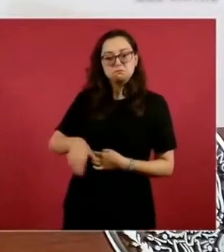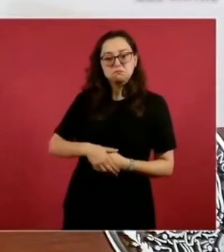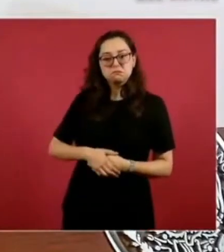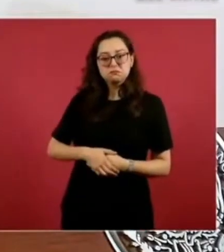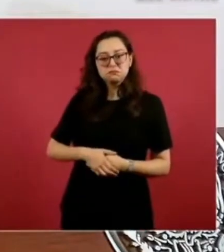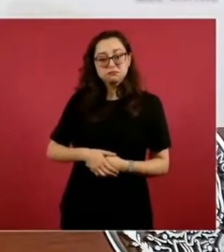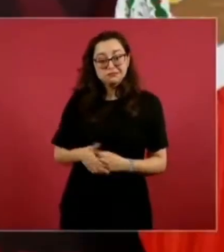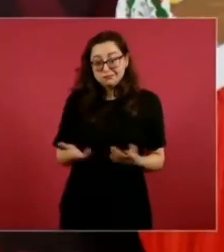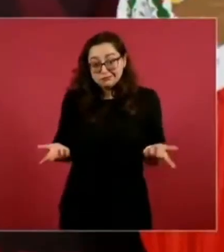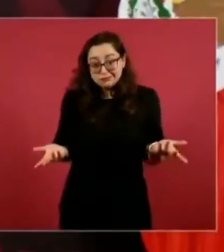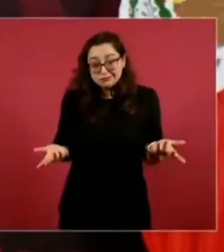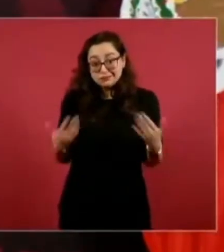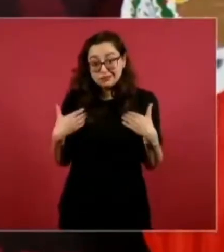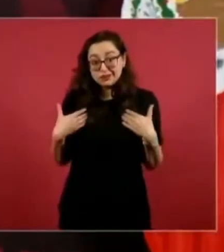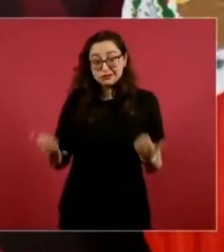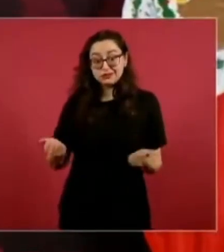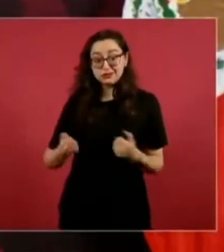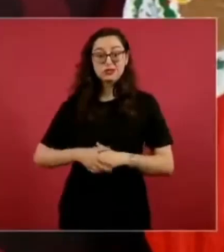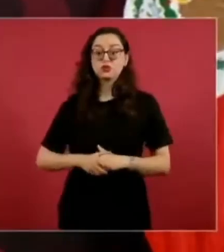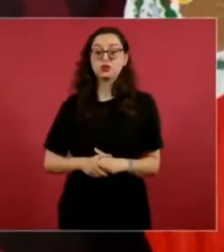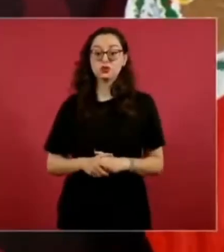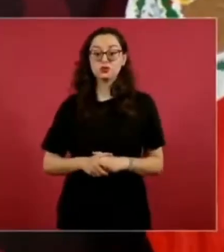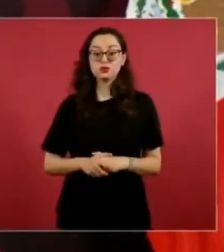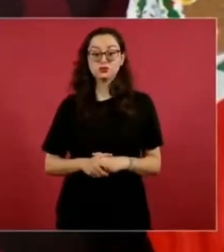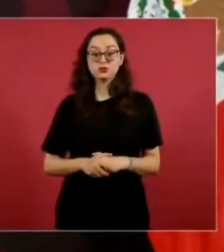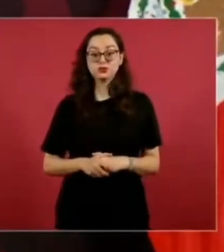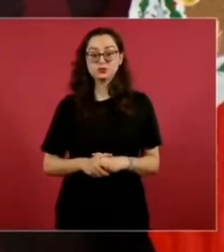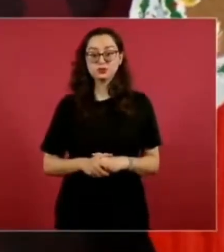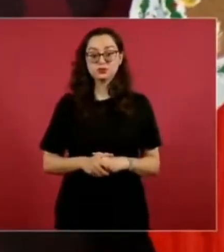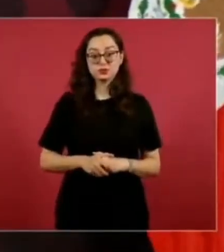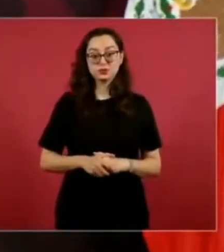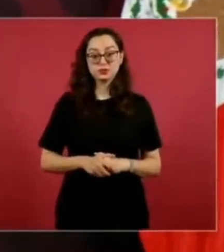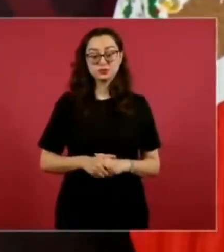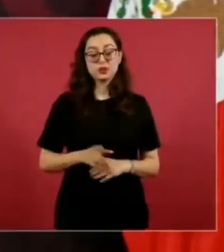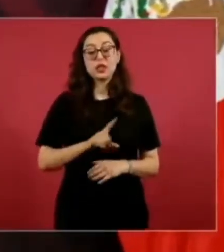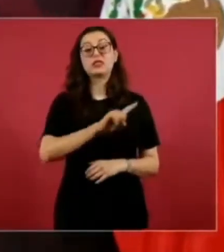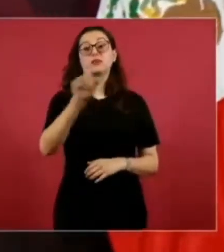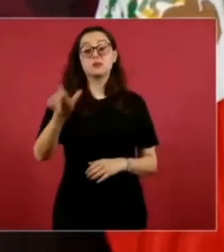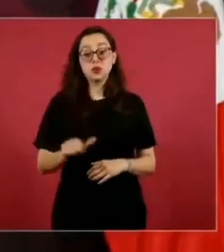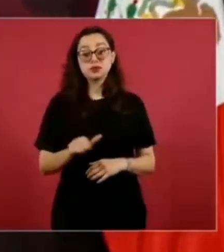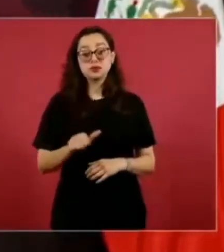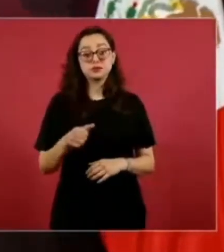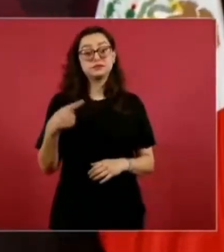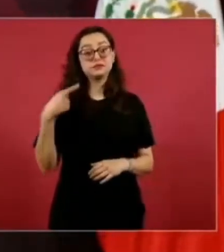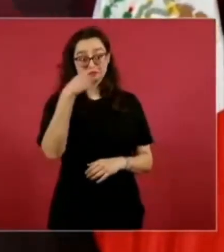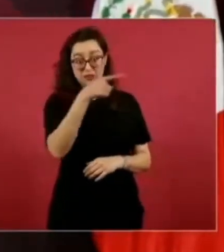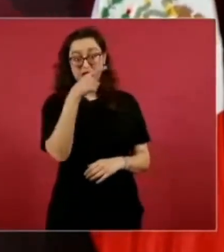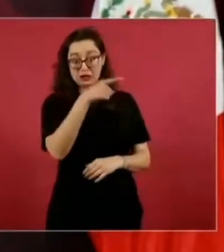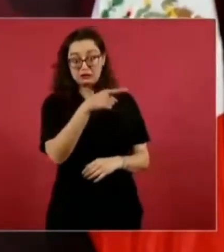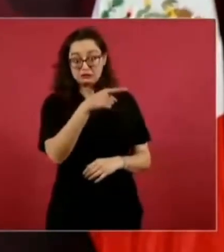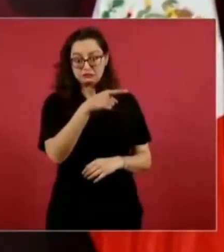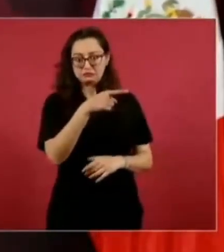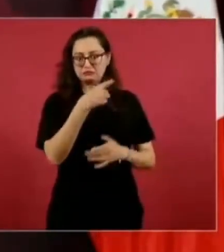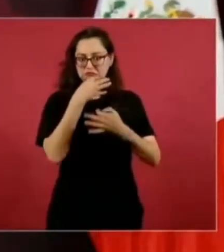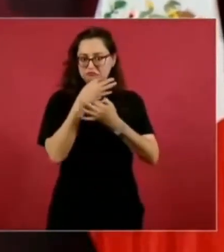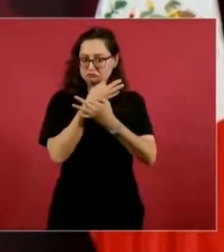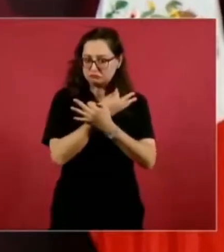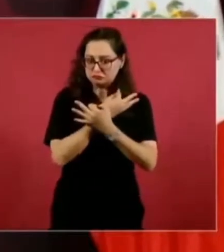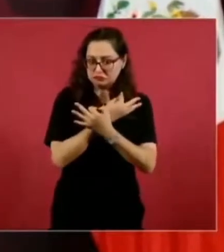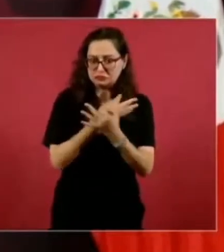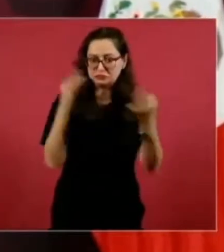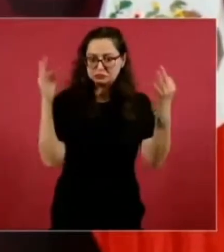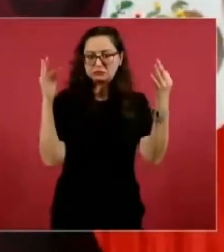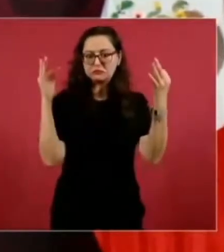Y al día siguiente él lo declaró. Lo pueden conseguir en los medios.